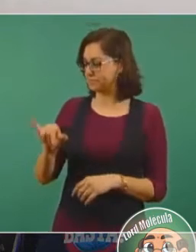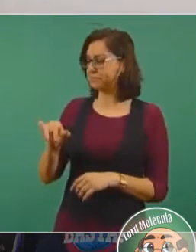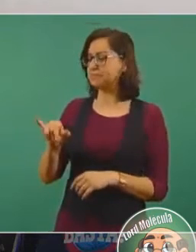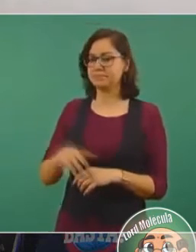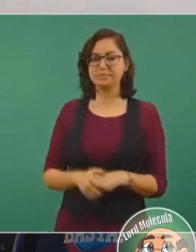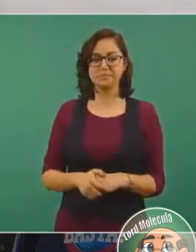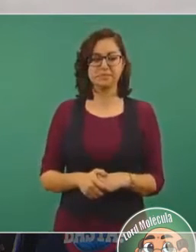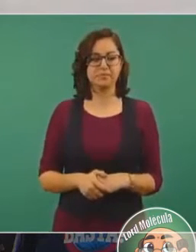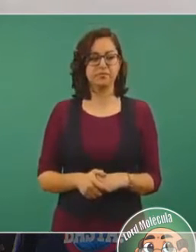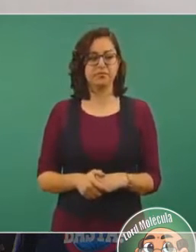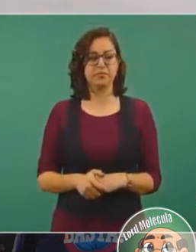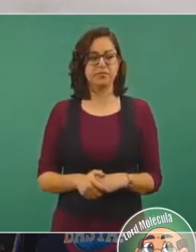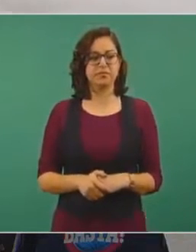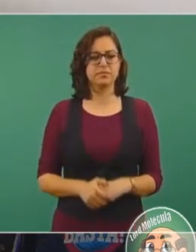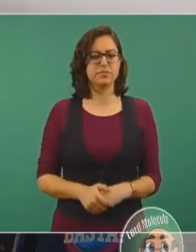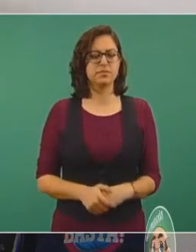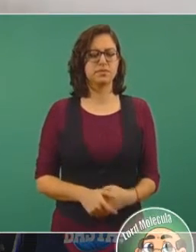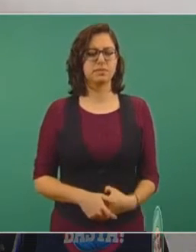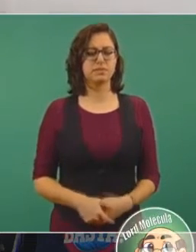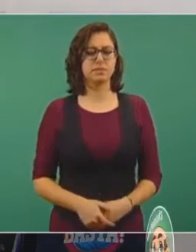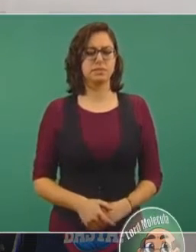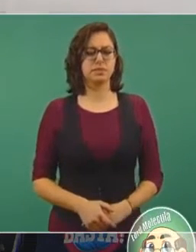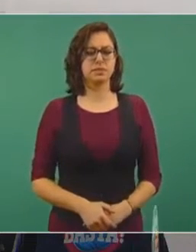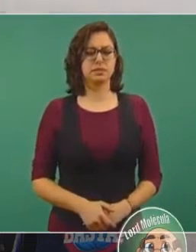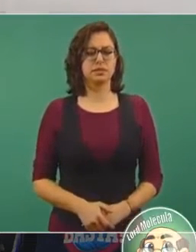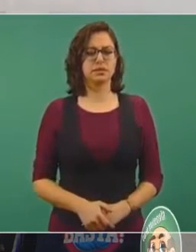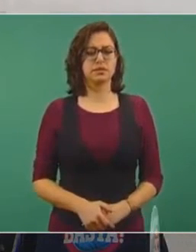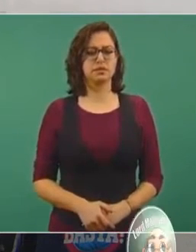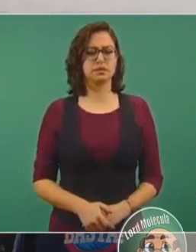Sí, la libertad de palabra, la libertad de expresión.